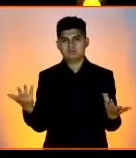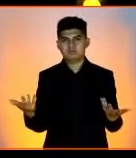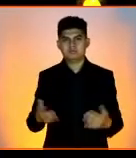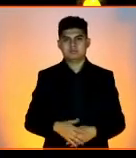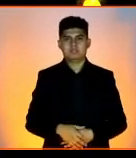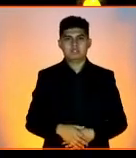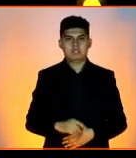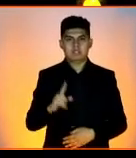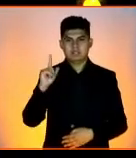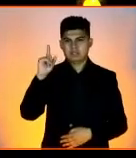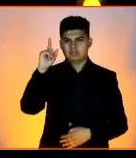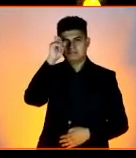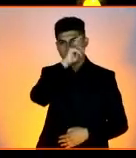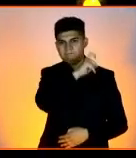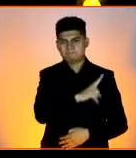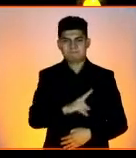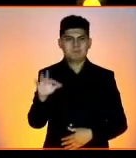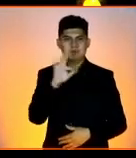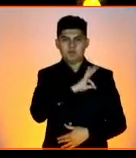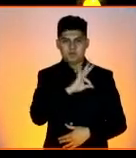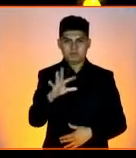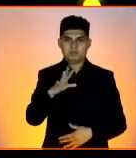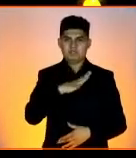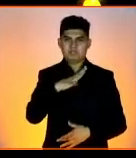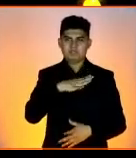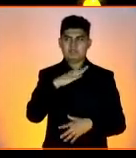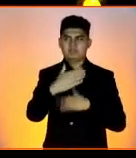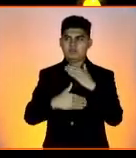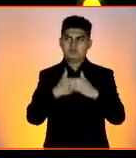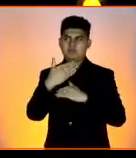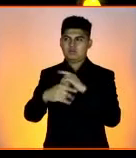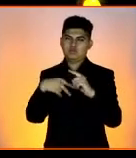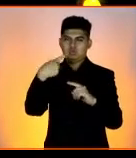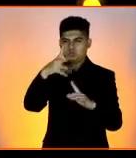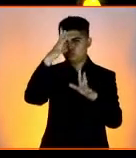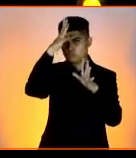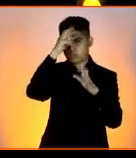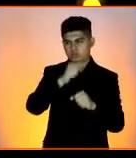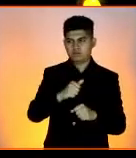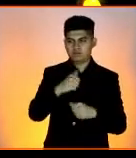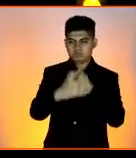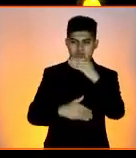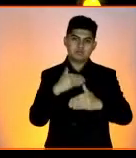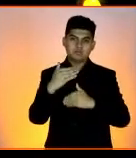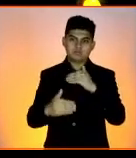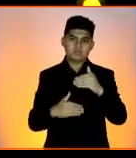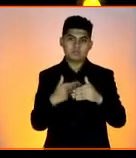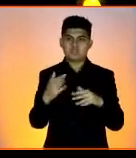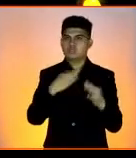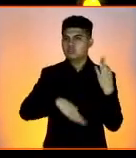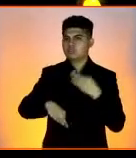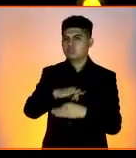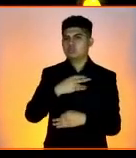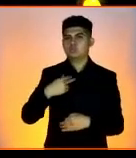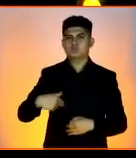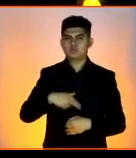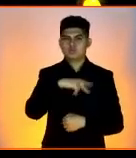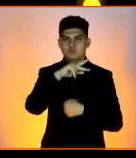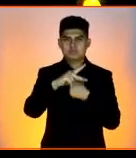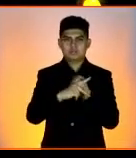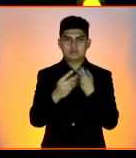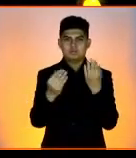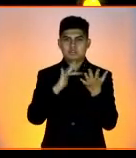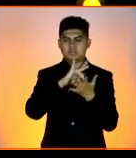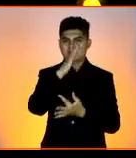muy complicado que pudiéramos tener el alcance y sin su compromiso el alcance en todo nuestro país. Así que, muchas